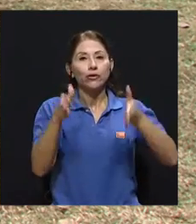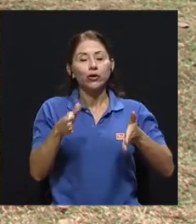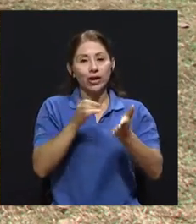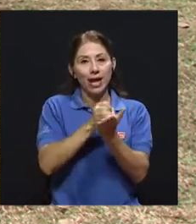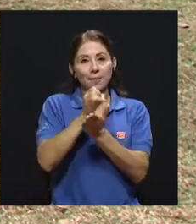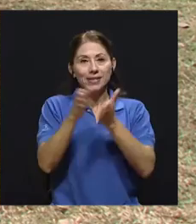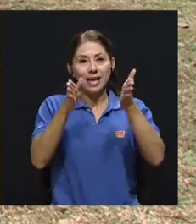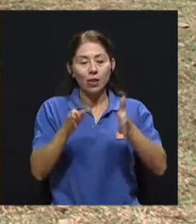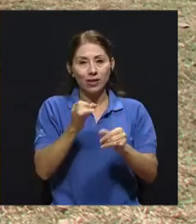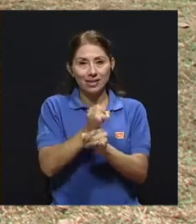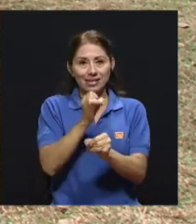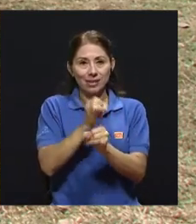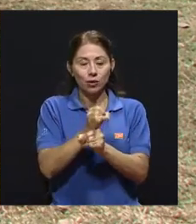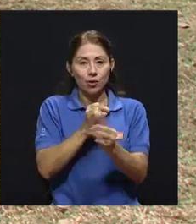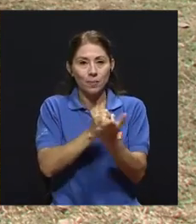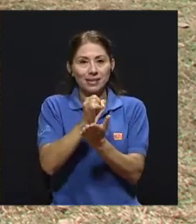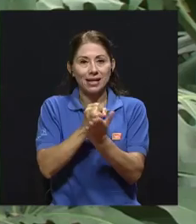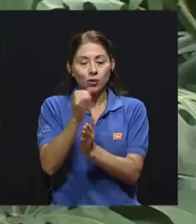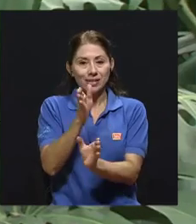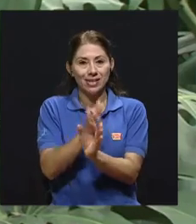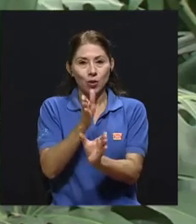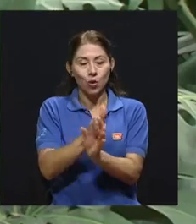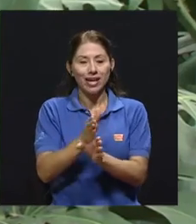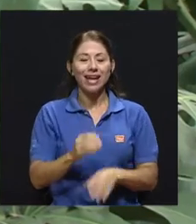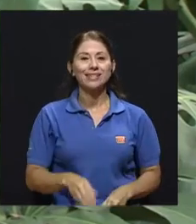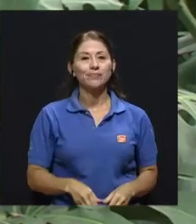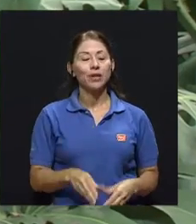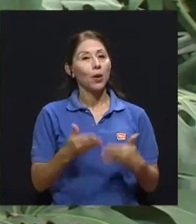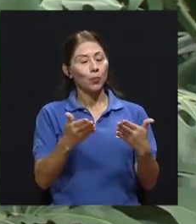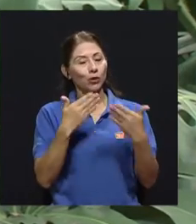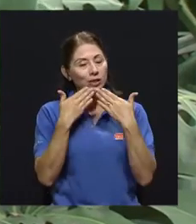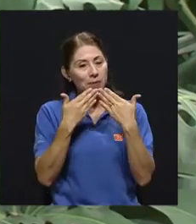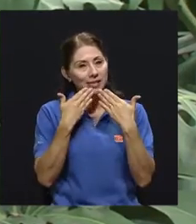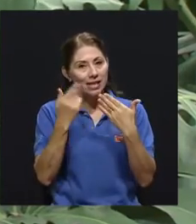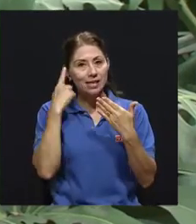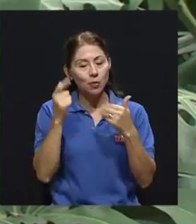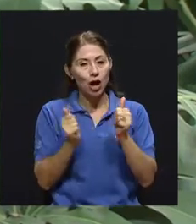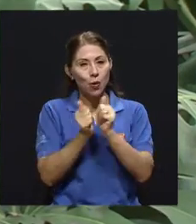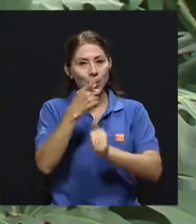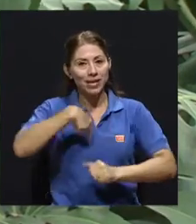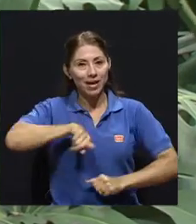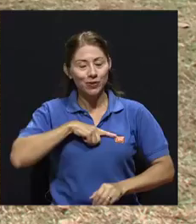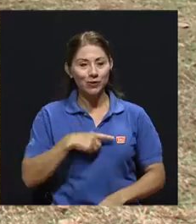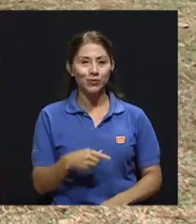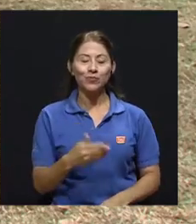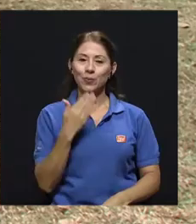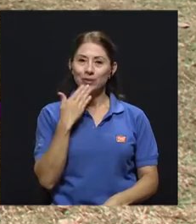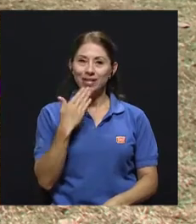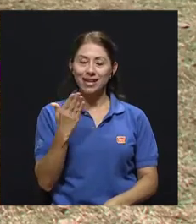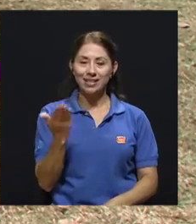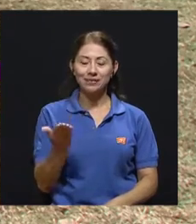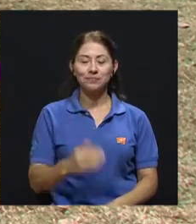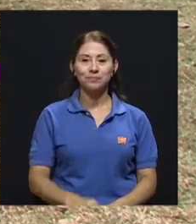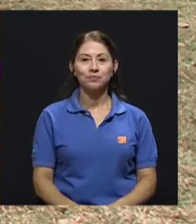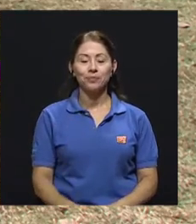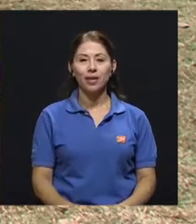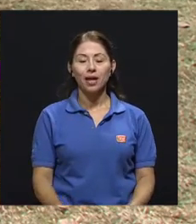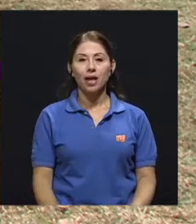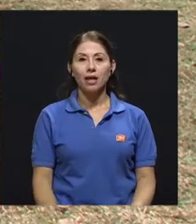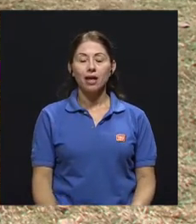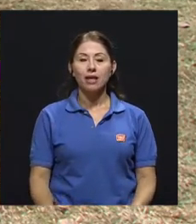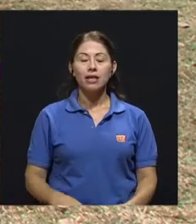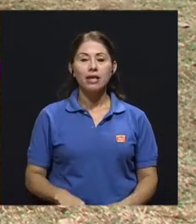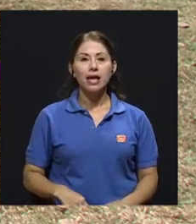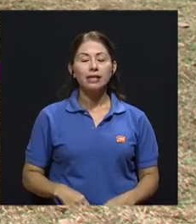Instituto de Investigaciones Psicológicas. Don Mariano, muchísimas gracias por acompañarnos. Muchas gracias. Y es que en